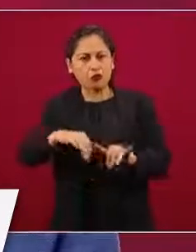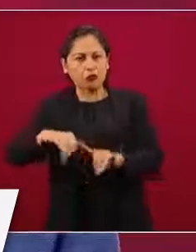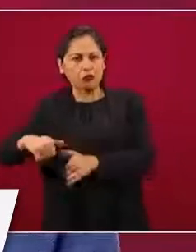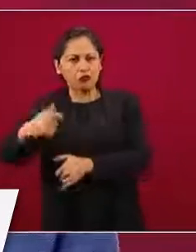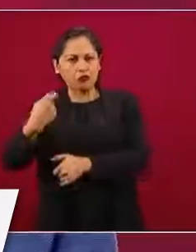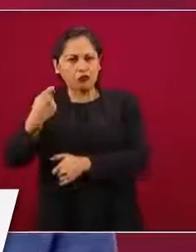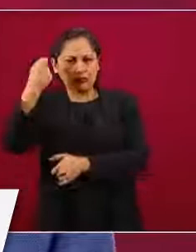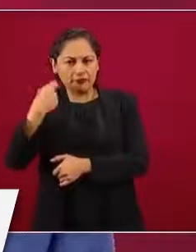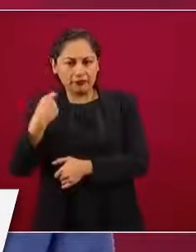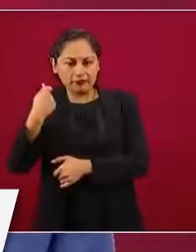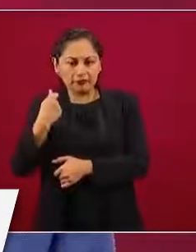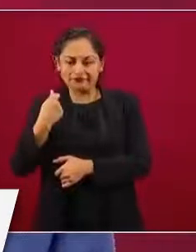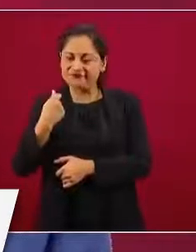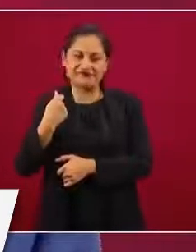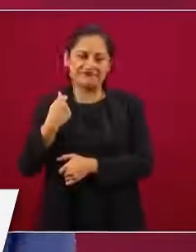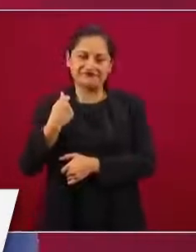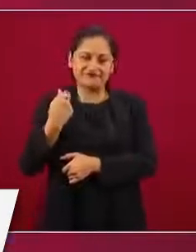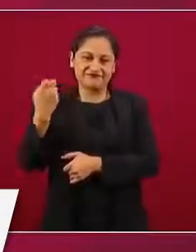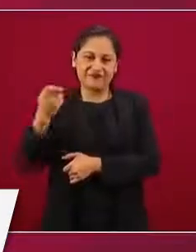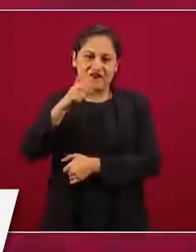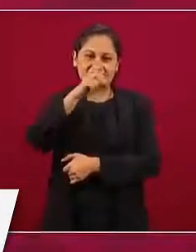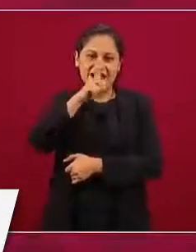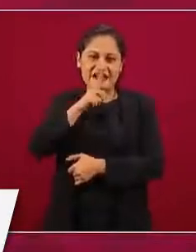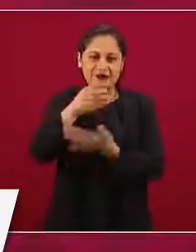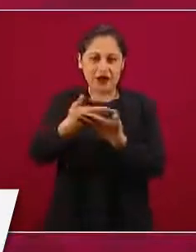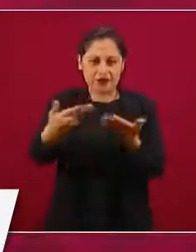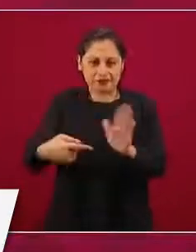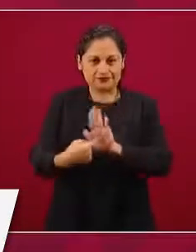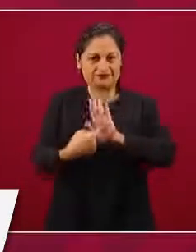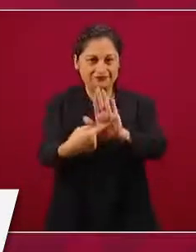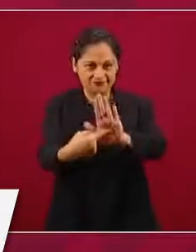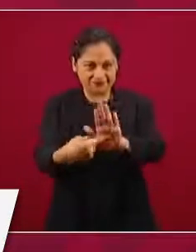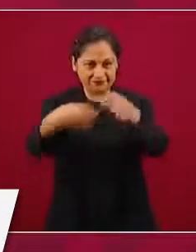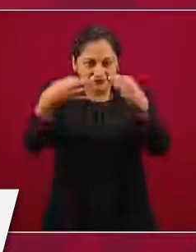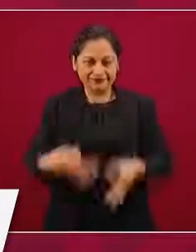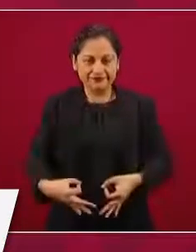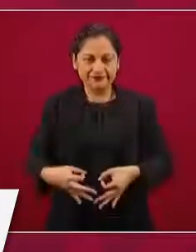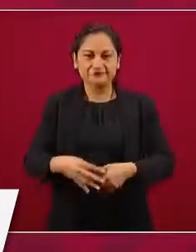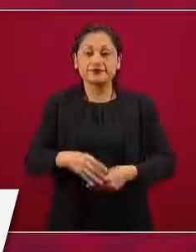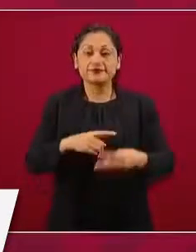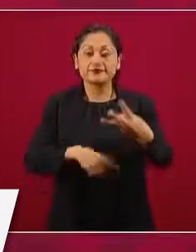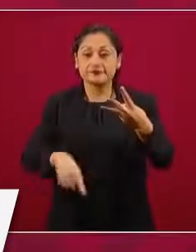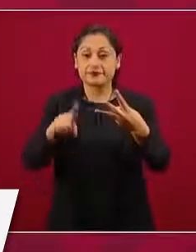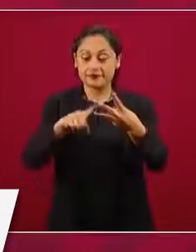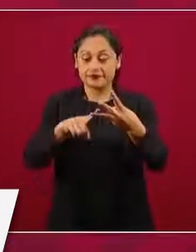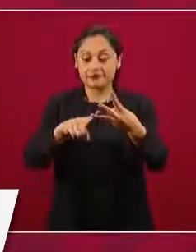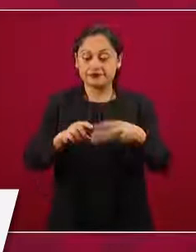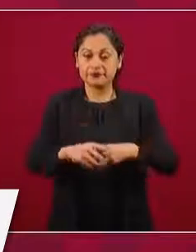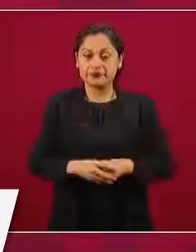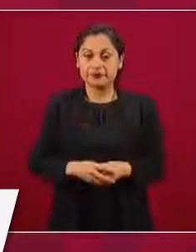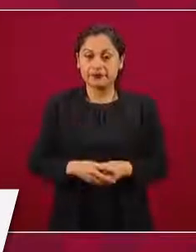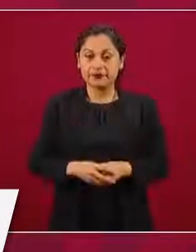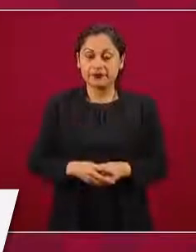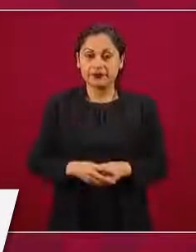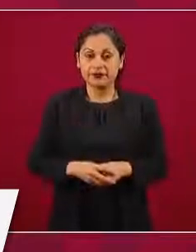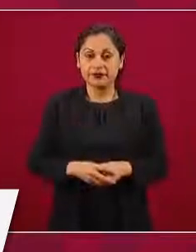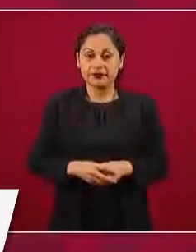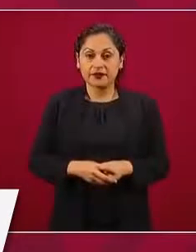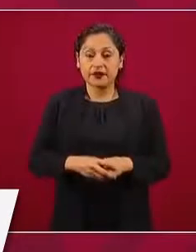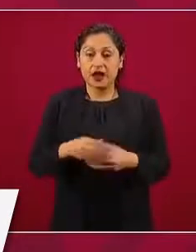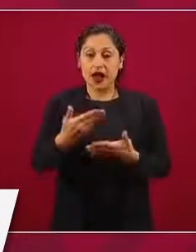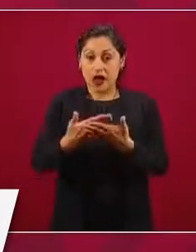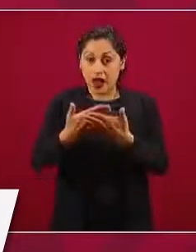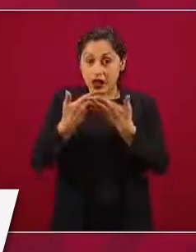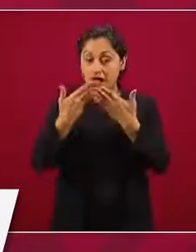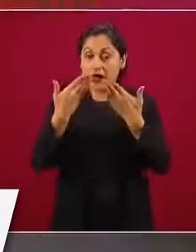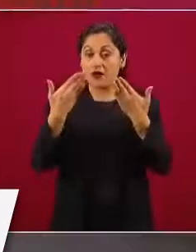trabajadores. Segundo, tercero, aumentan los recursos,